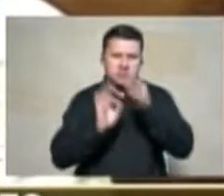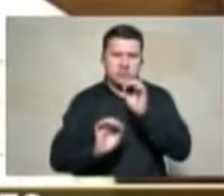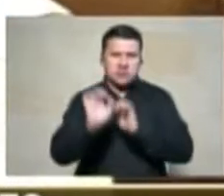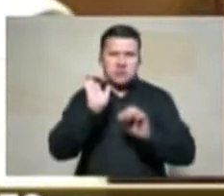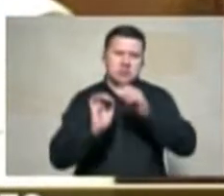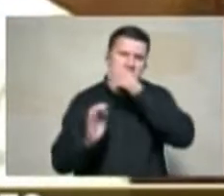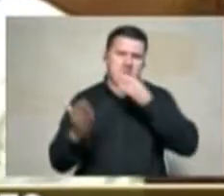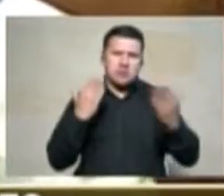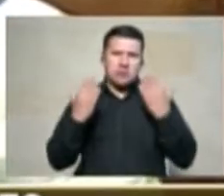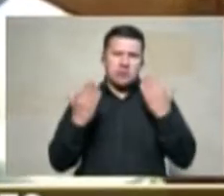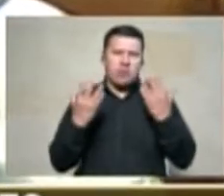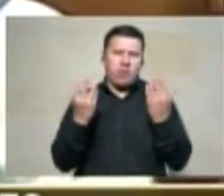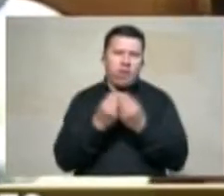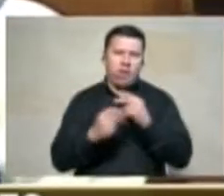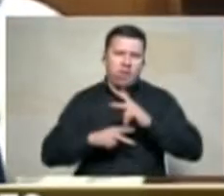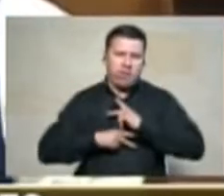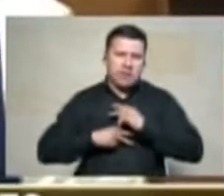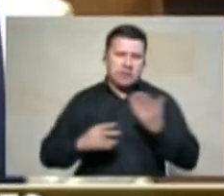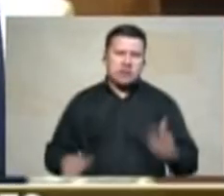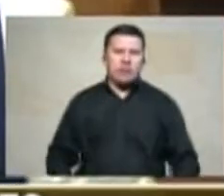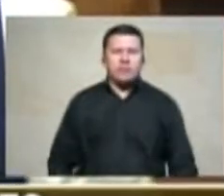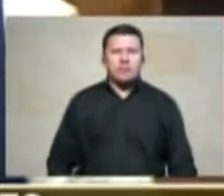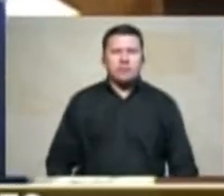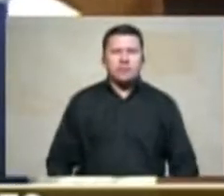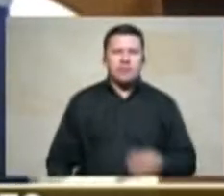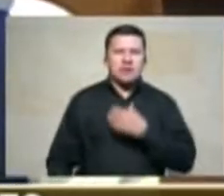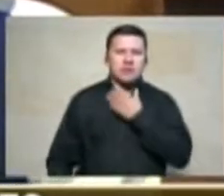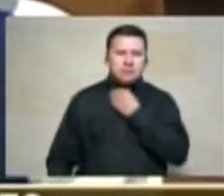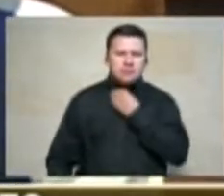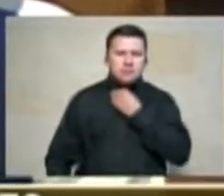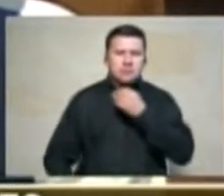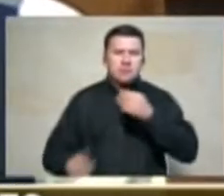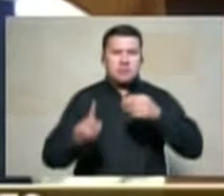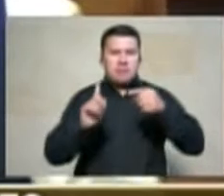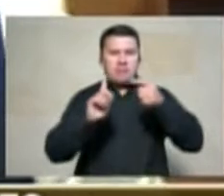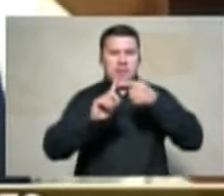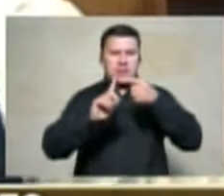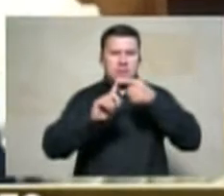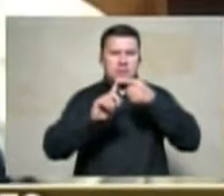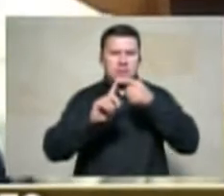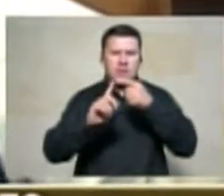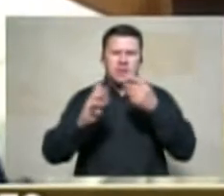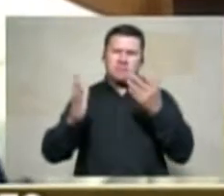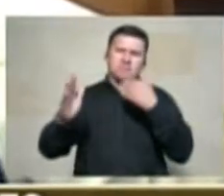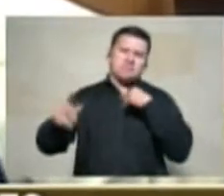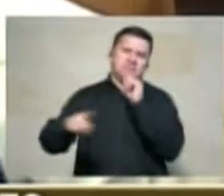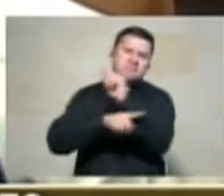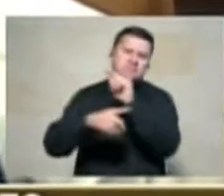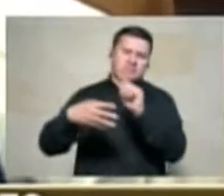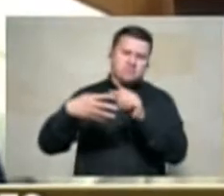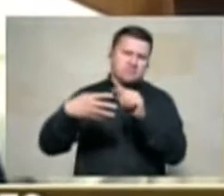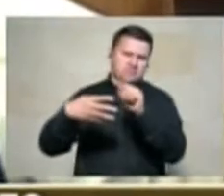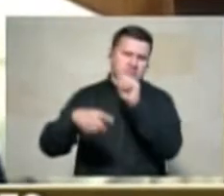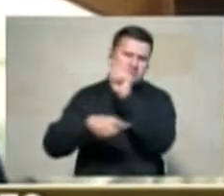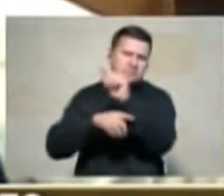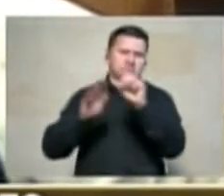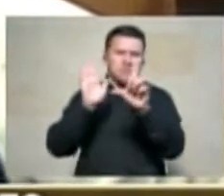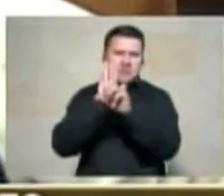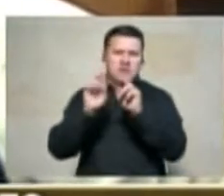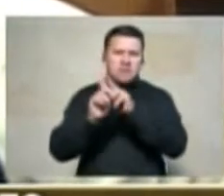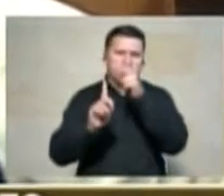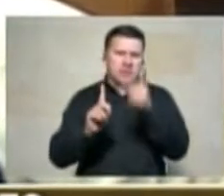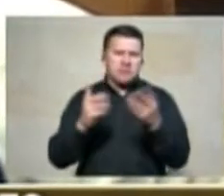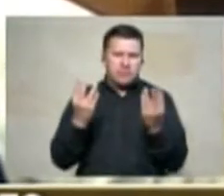al campesinado o al pequeño propietario el primer reproche que se le hace a la ley de